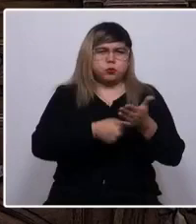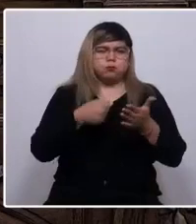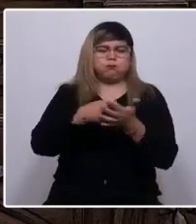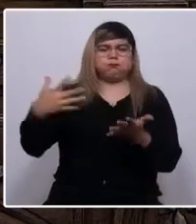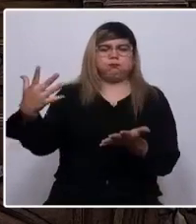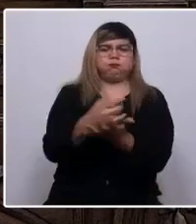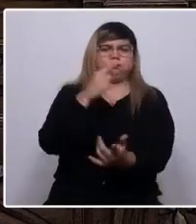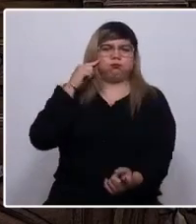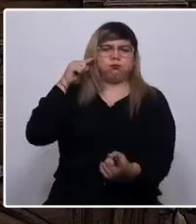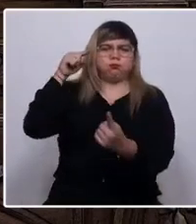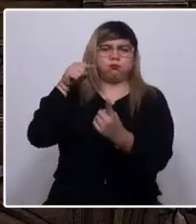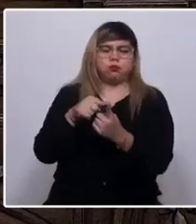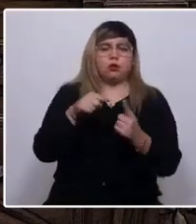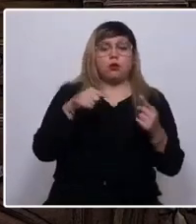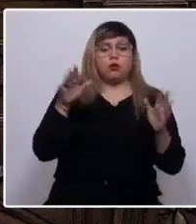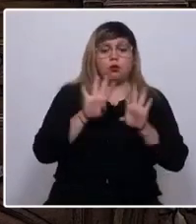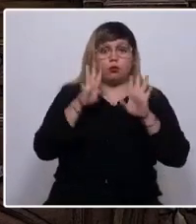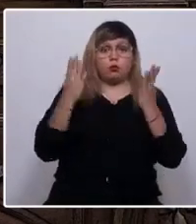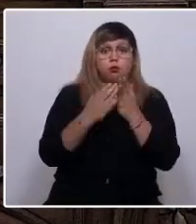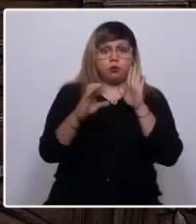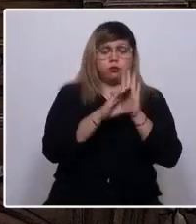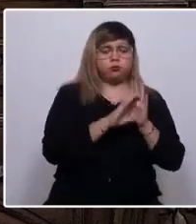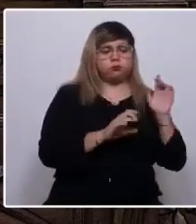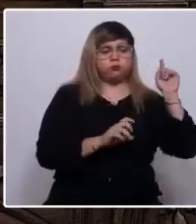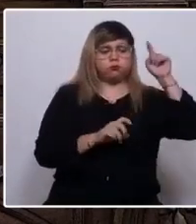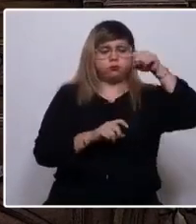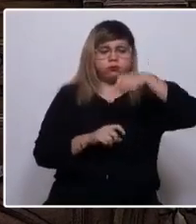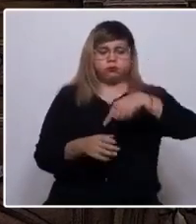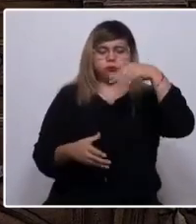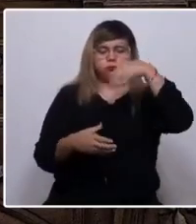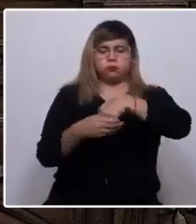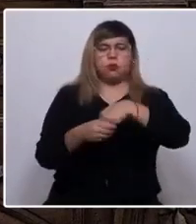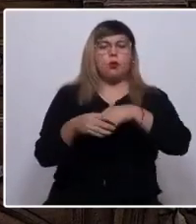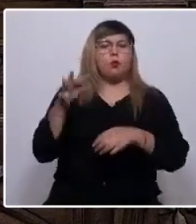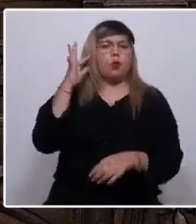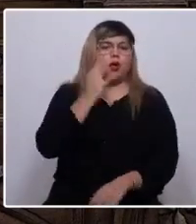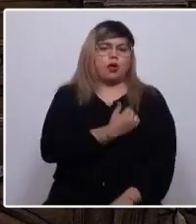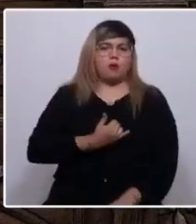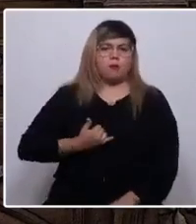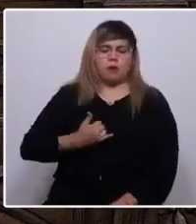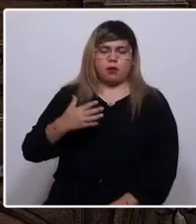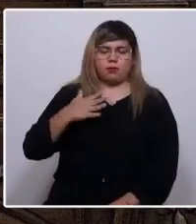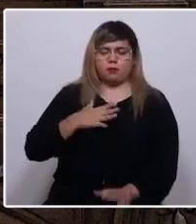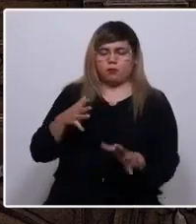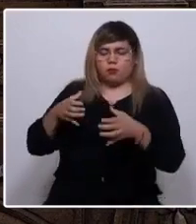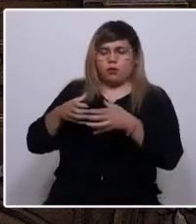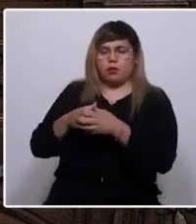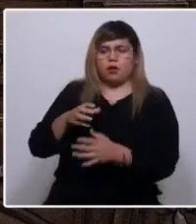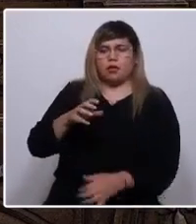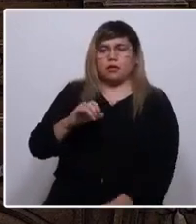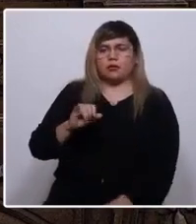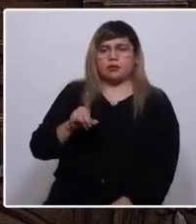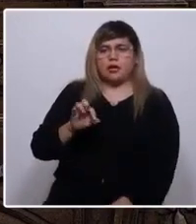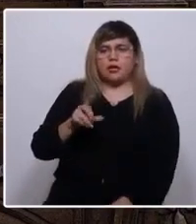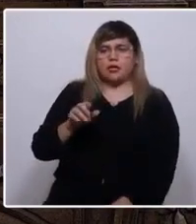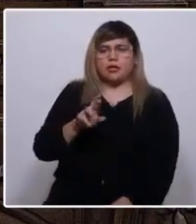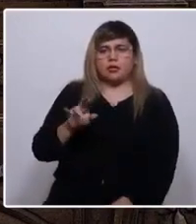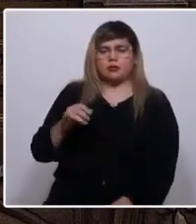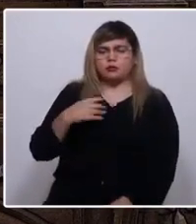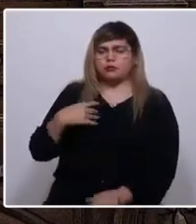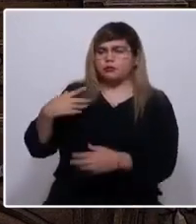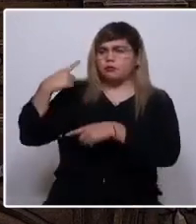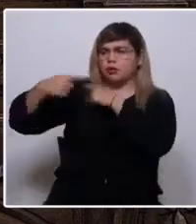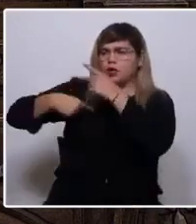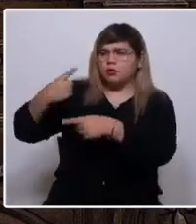Llegué a la convención como una mujer aymara, junto a mi dualidad Franco y Zaguirre, conservando y transmitiendo mis